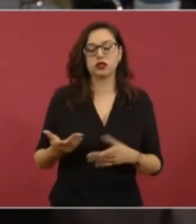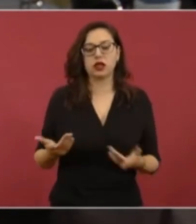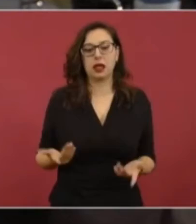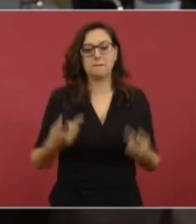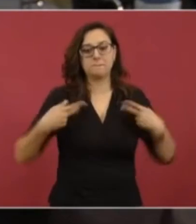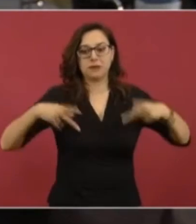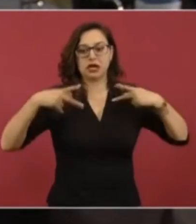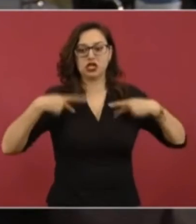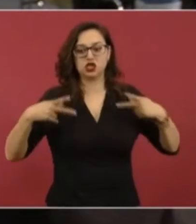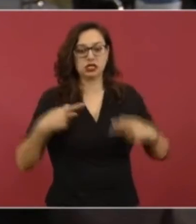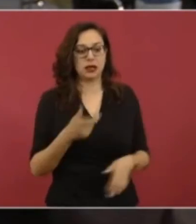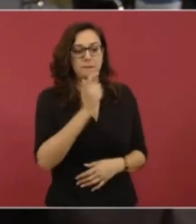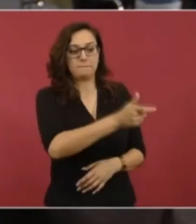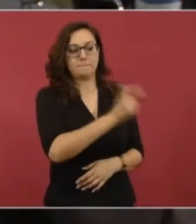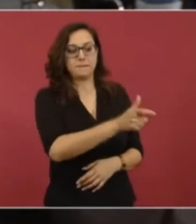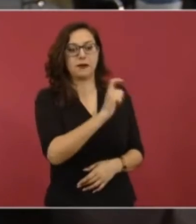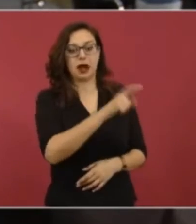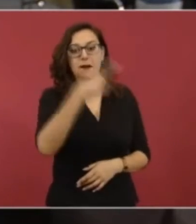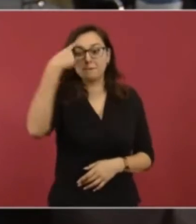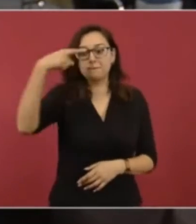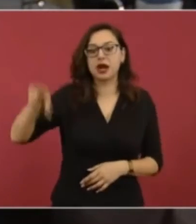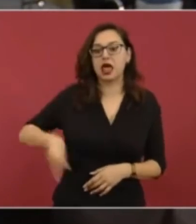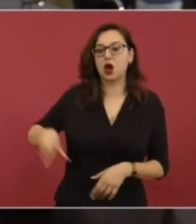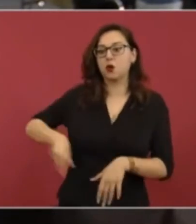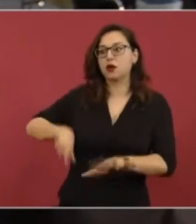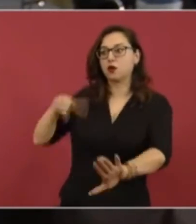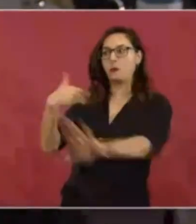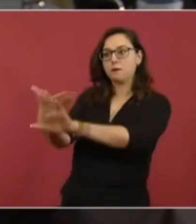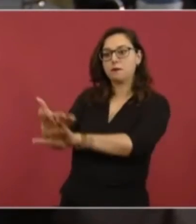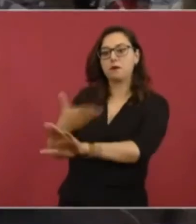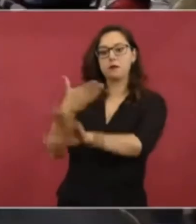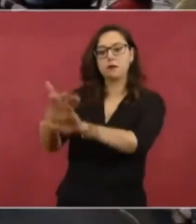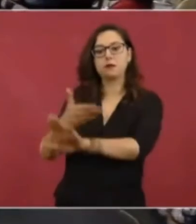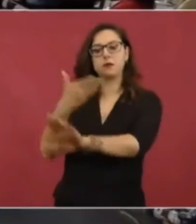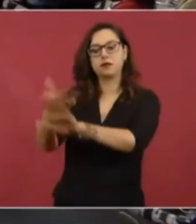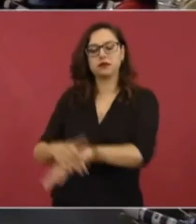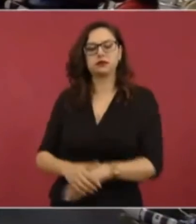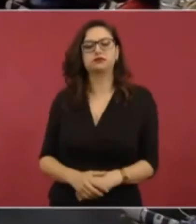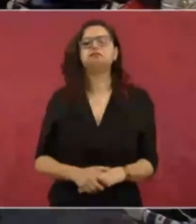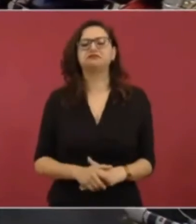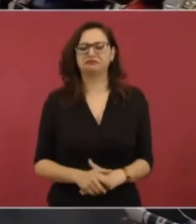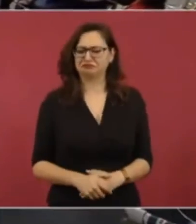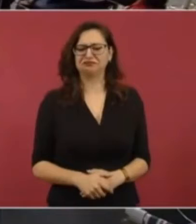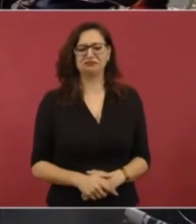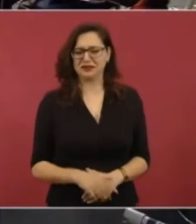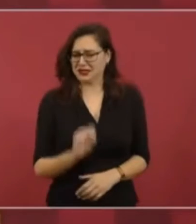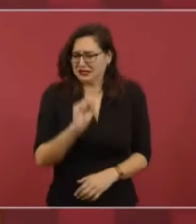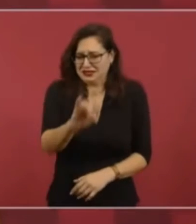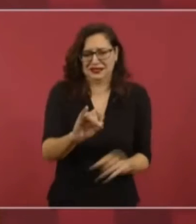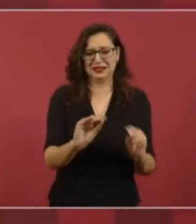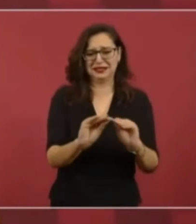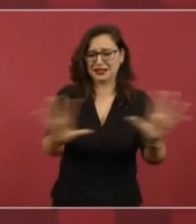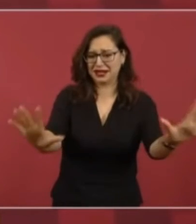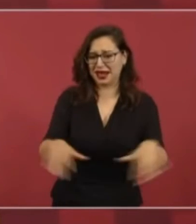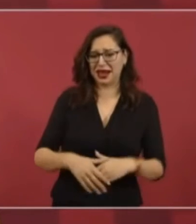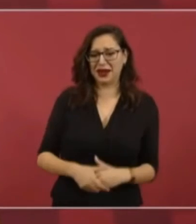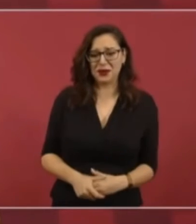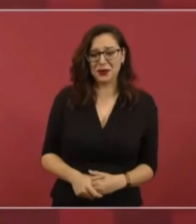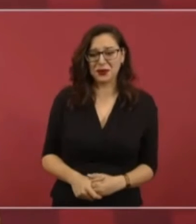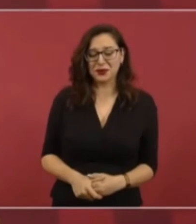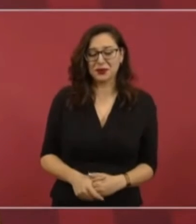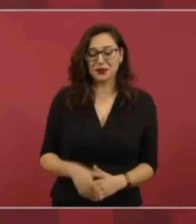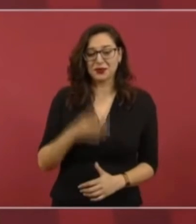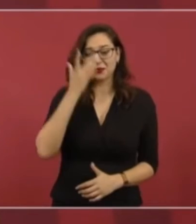personas o personajes en redes sociales para hacer este tipo de campañas. Sí, es una campaña en contra,